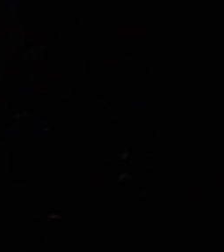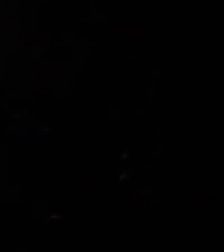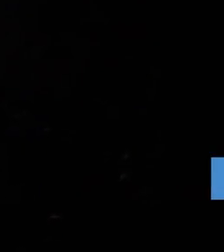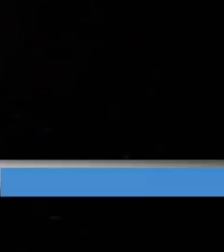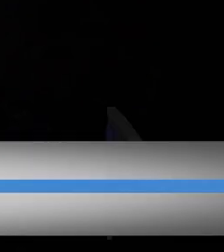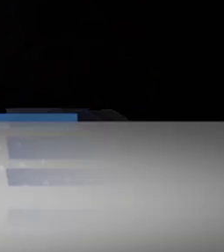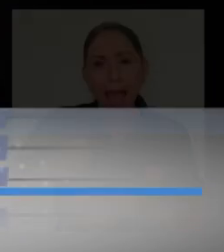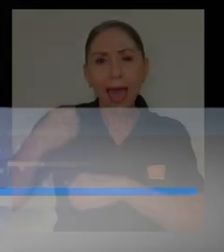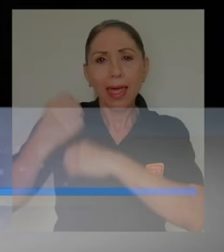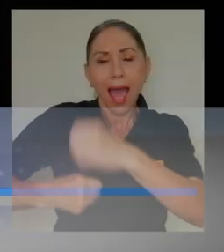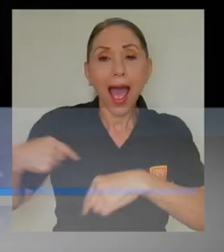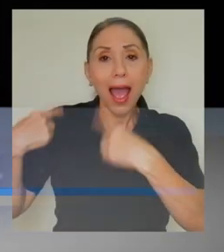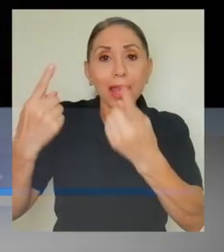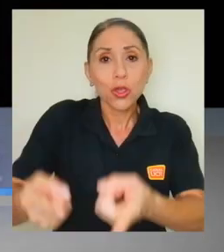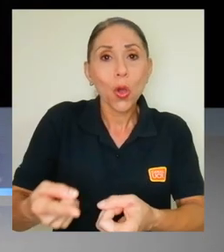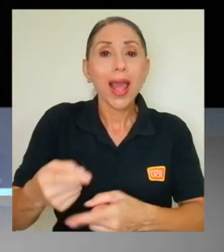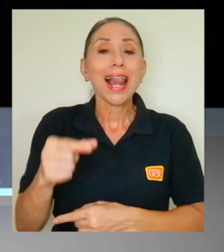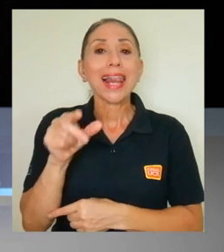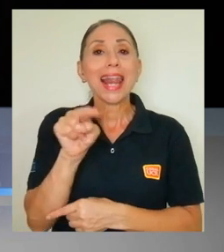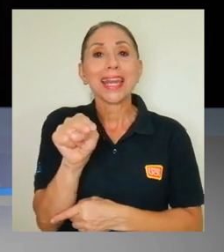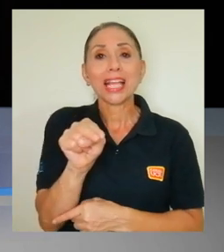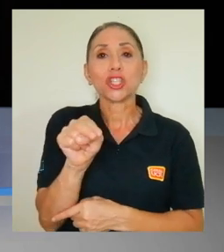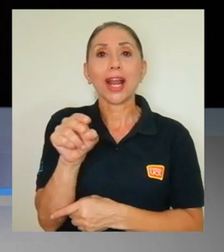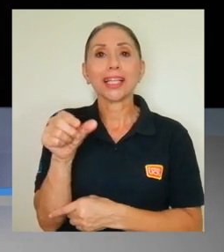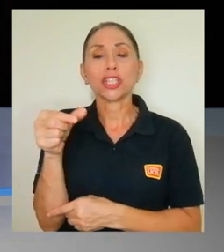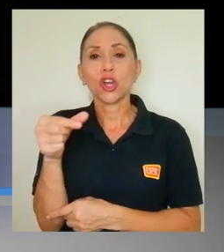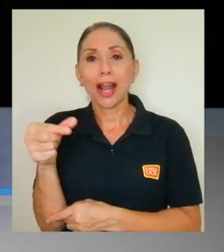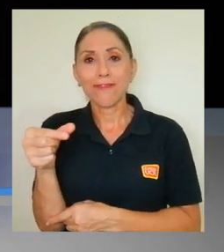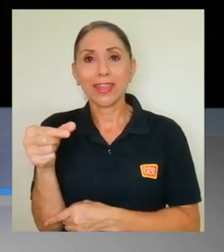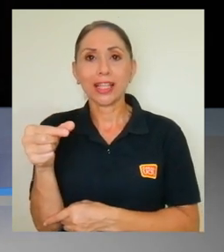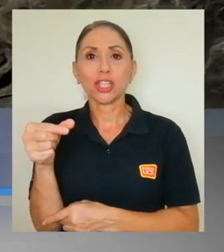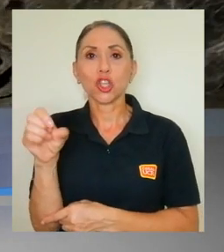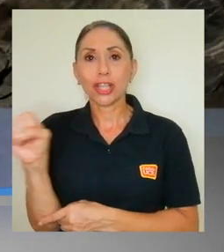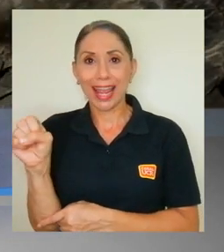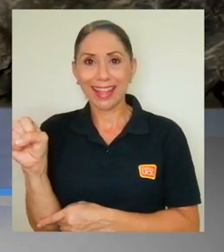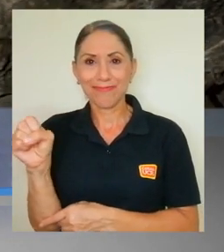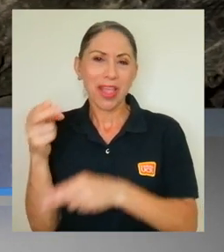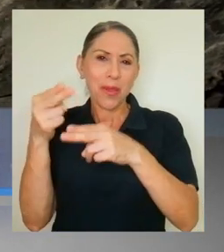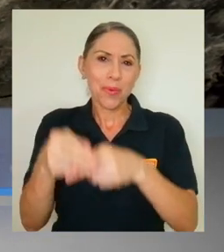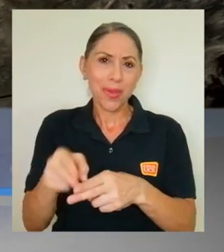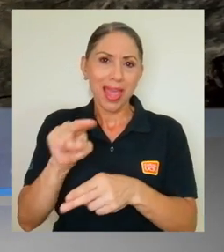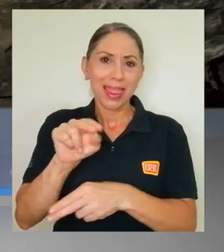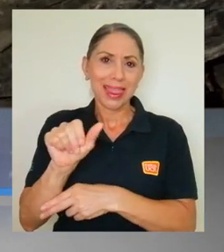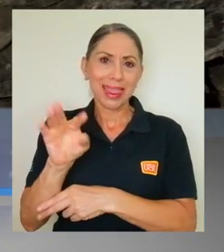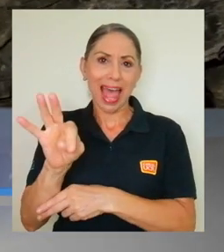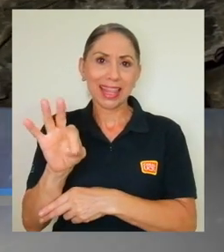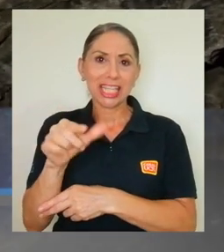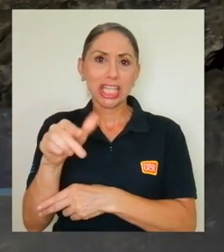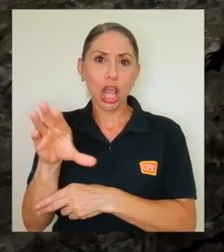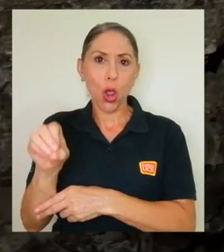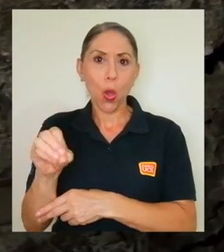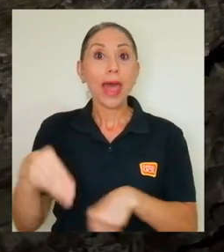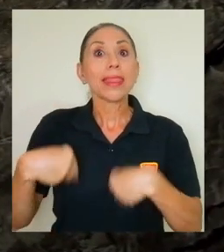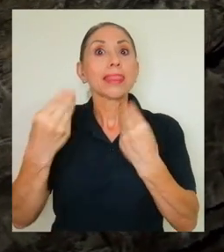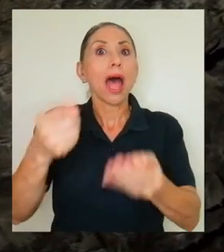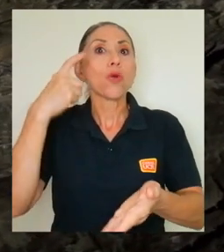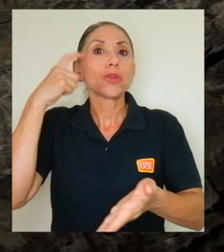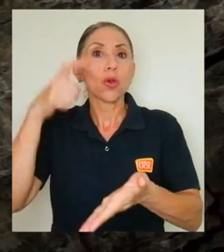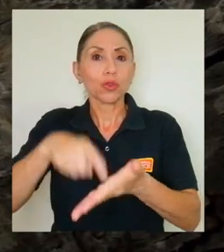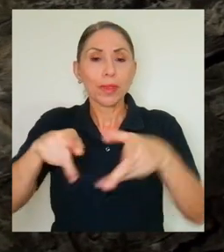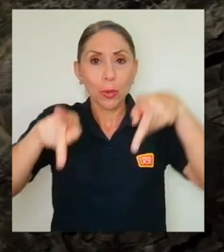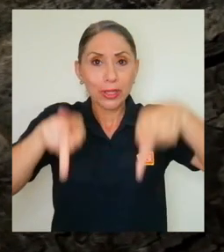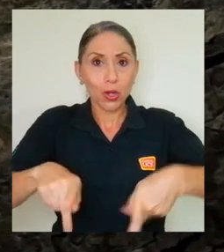Cada año la National Geographic Society conocida comúnmente como NatGeo otorga un reconocimiento a una persona de